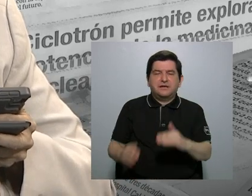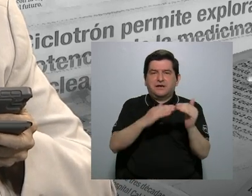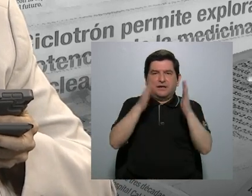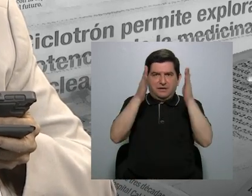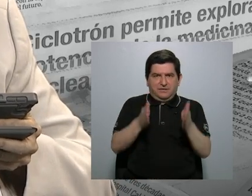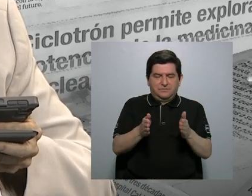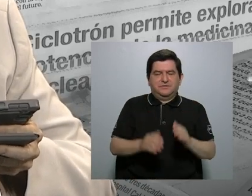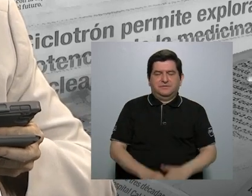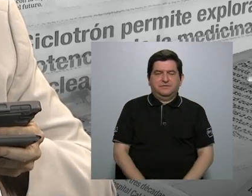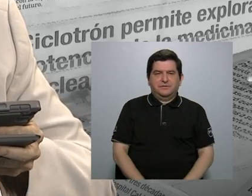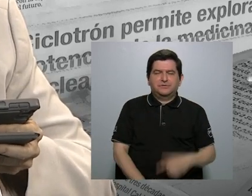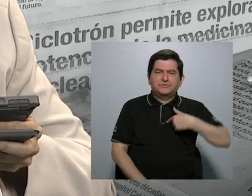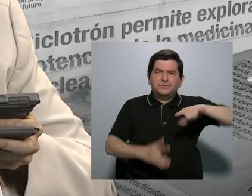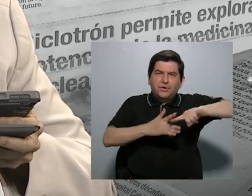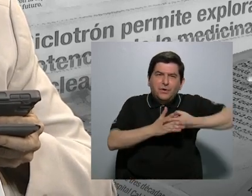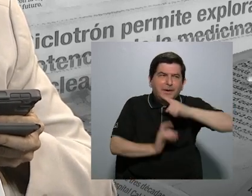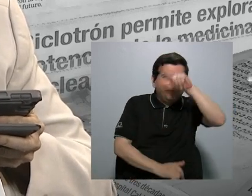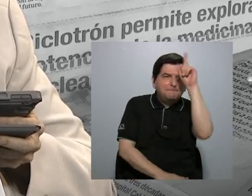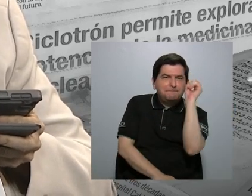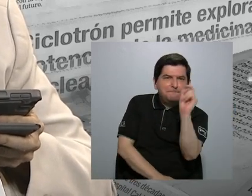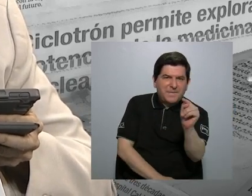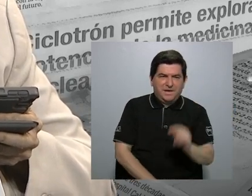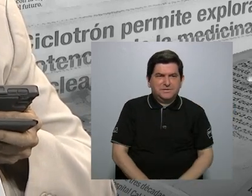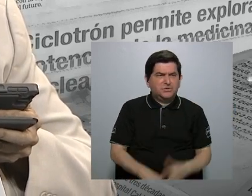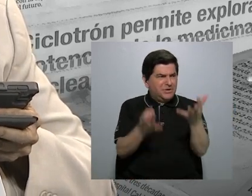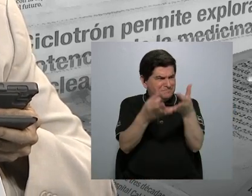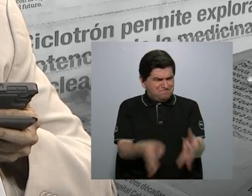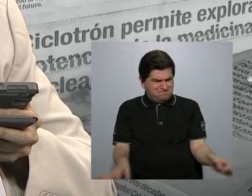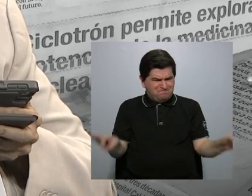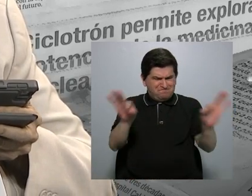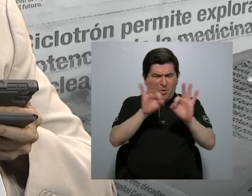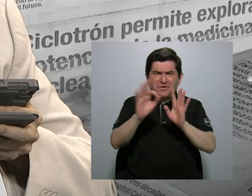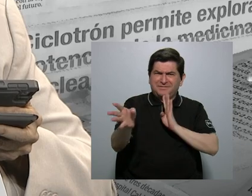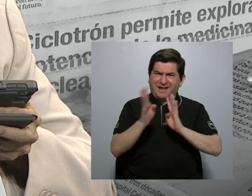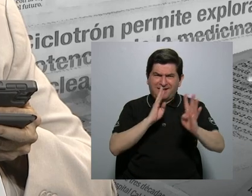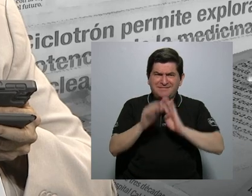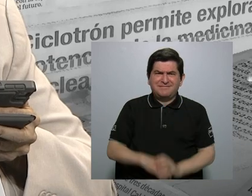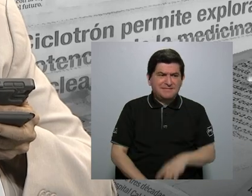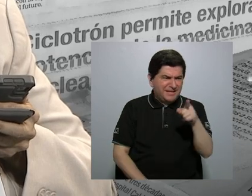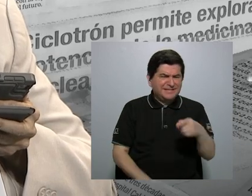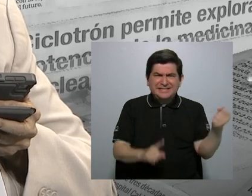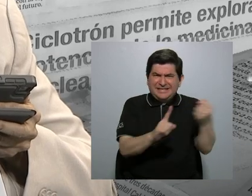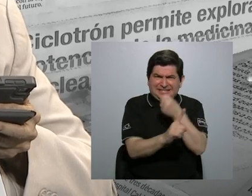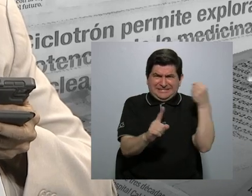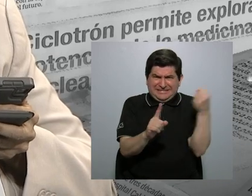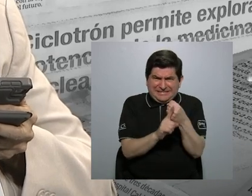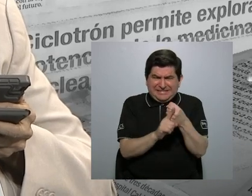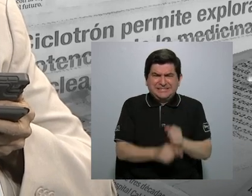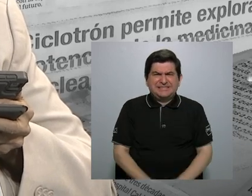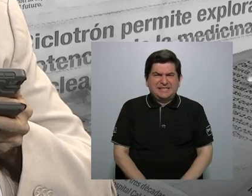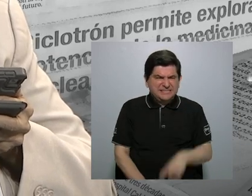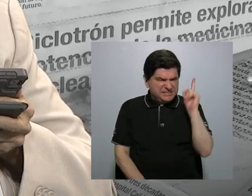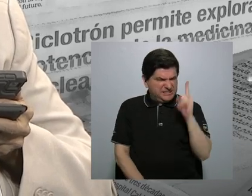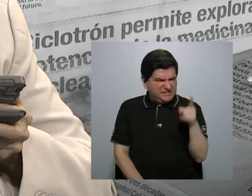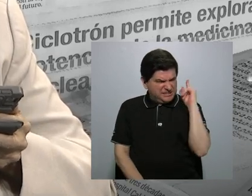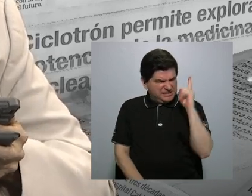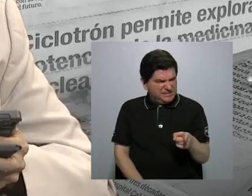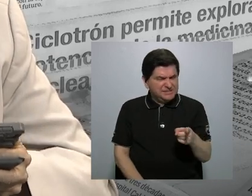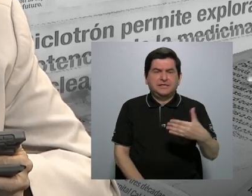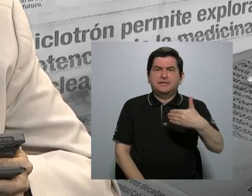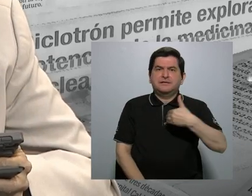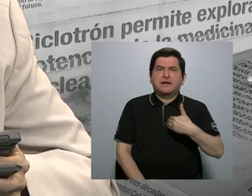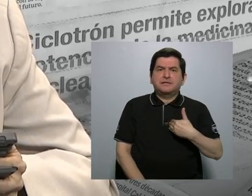empezar preguntándole por qué importan hablar de esas agresiones, esas intimidaciones que